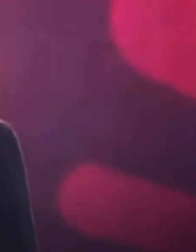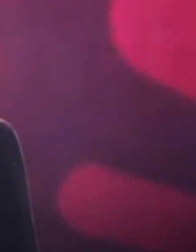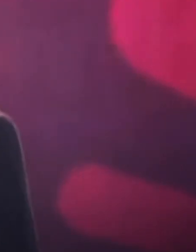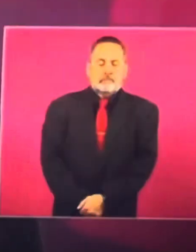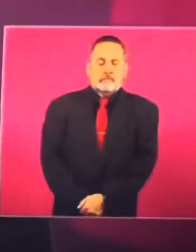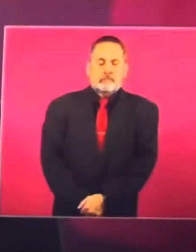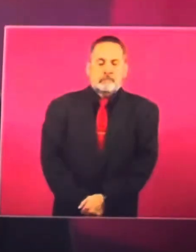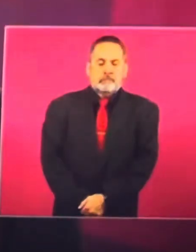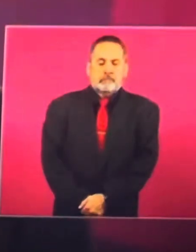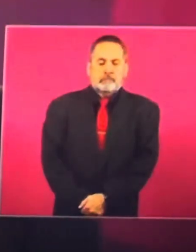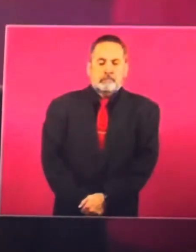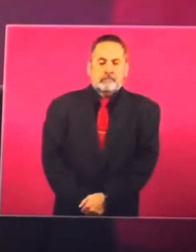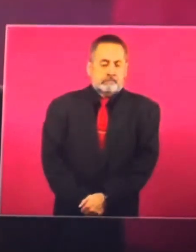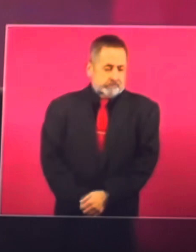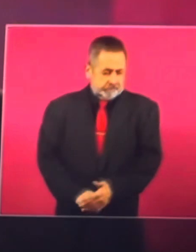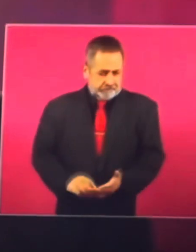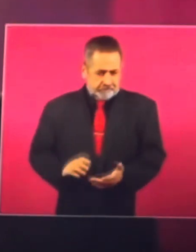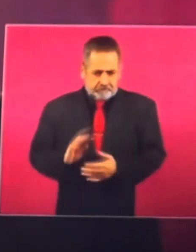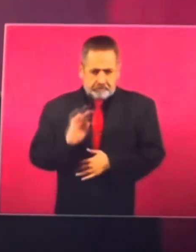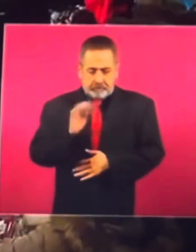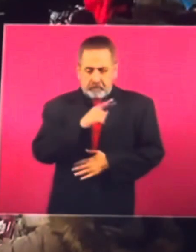¿Y tiene mal el cálculo?